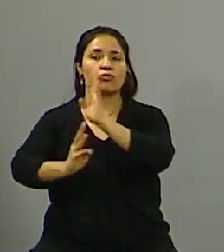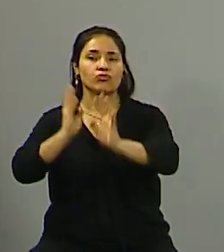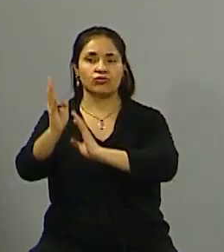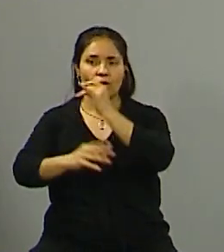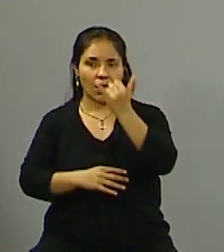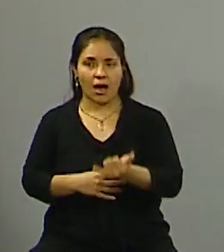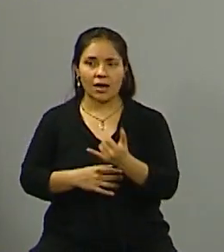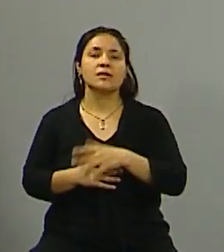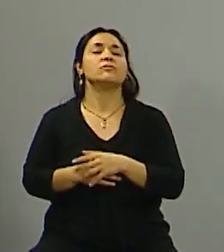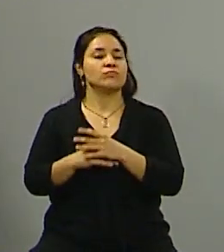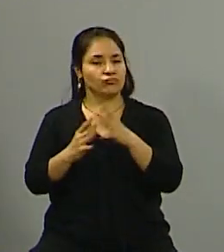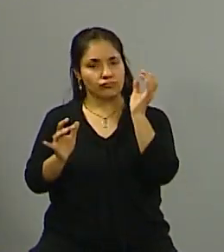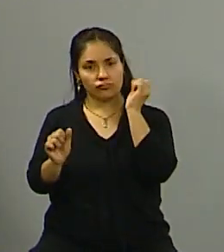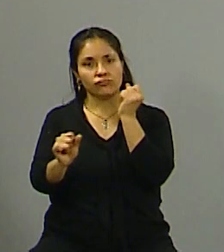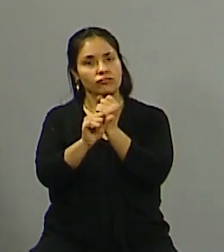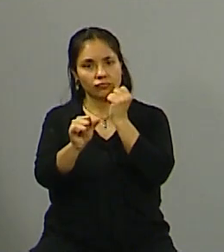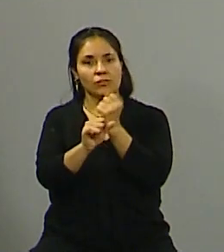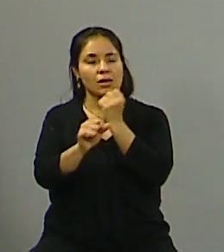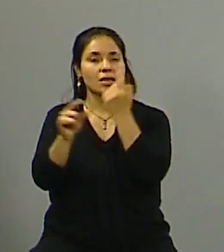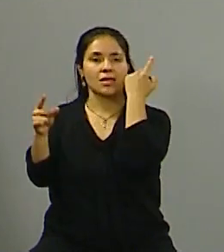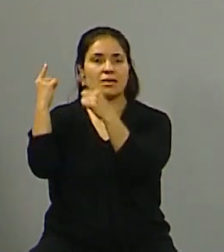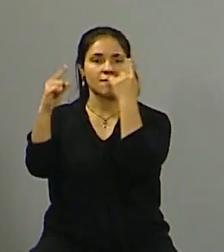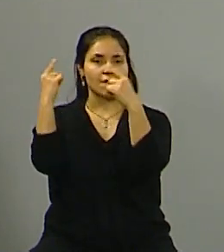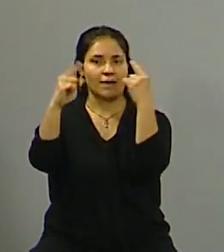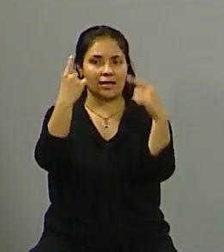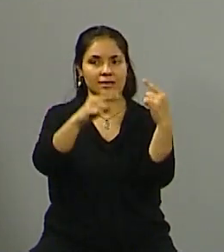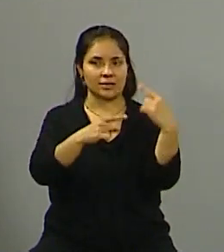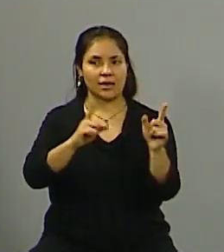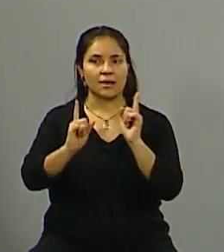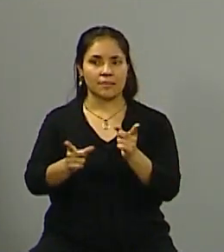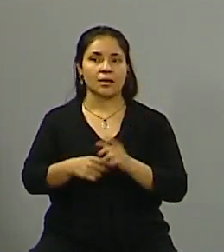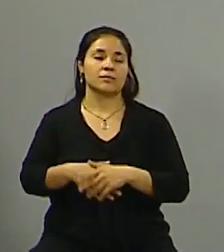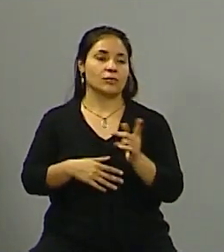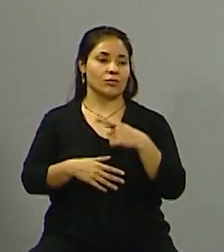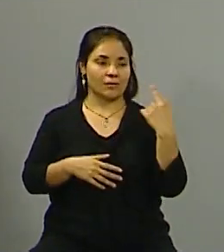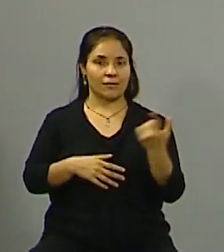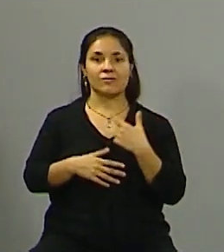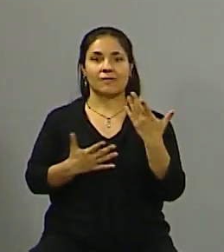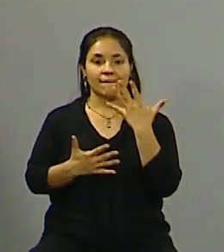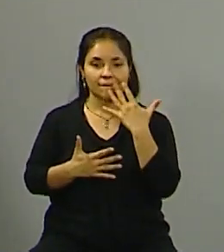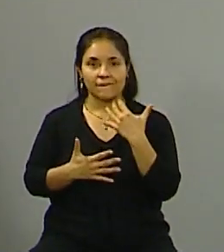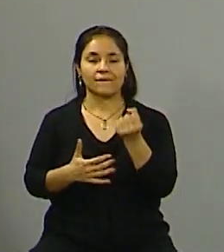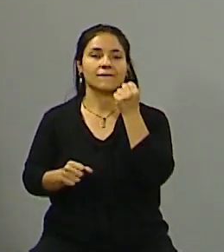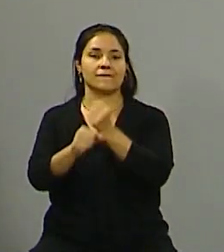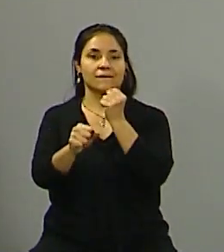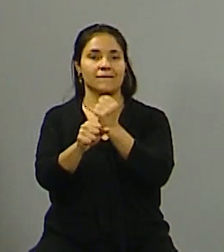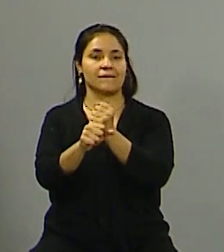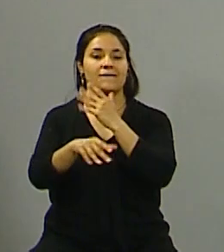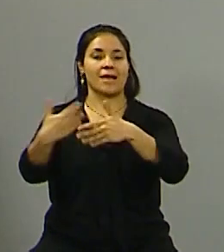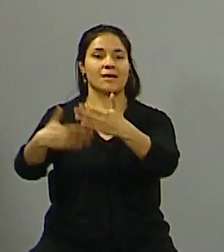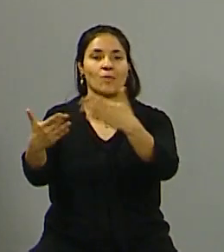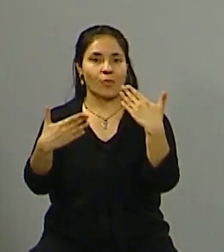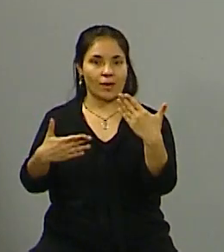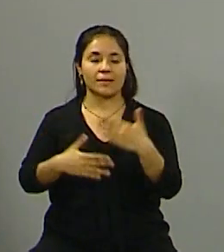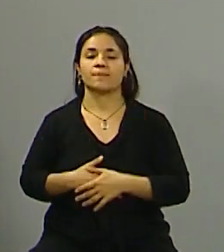que está súper explotada, pero muy diversa y que, bueno, que nos convoca a trabajar para desarrollarla. Bueno, hablando de matriz